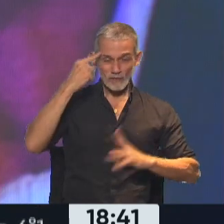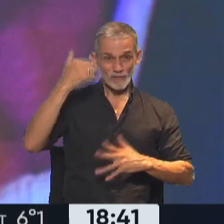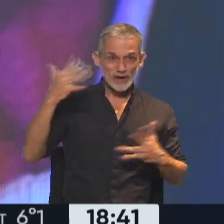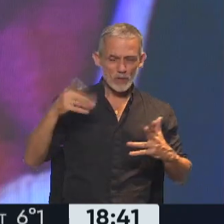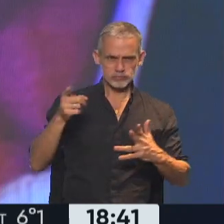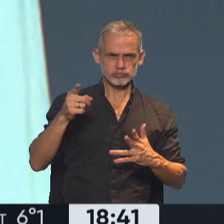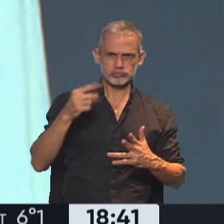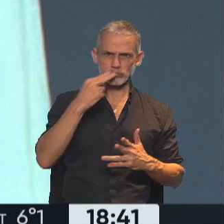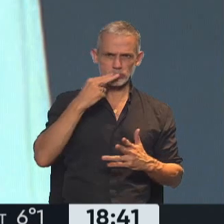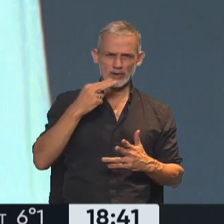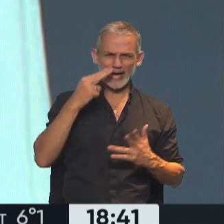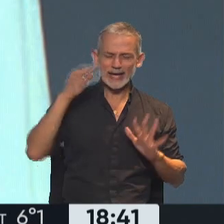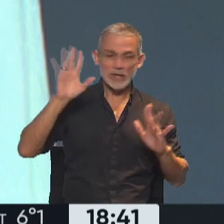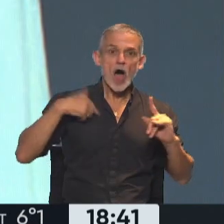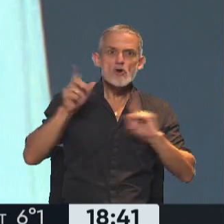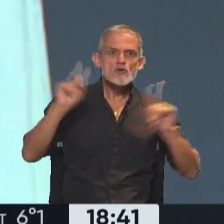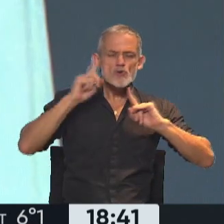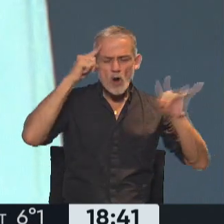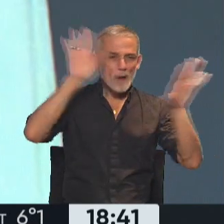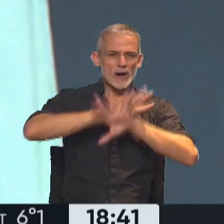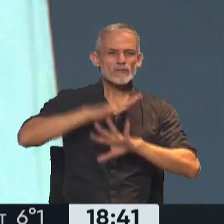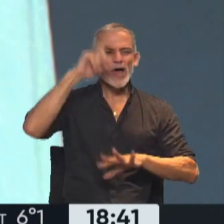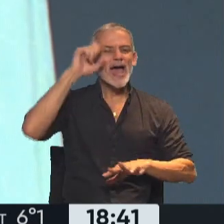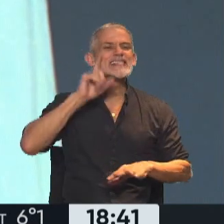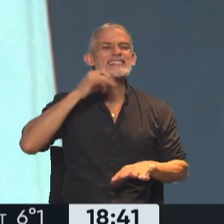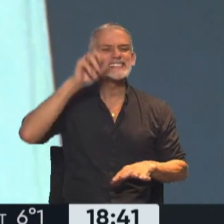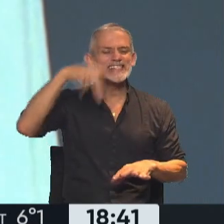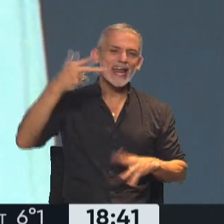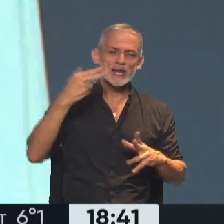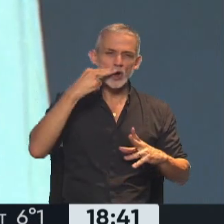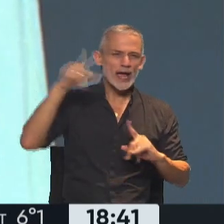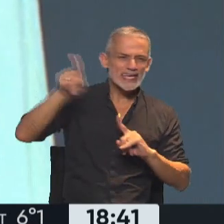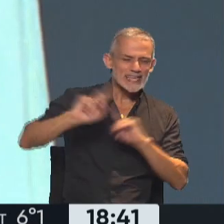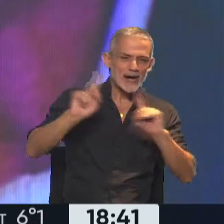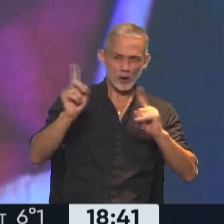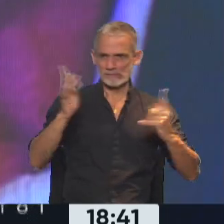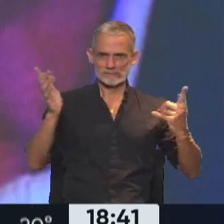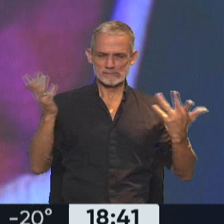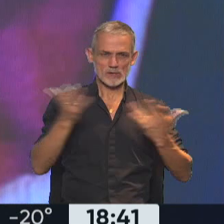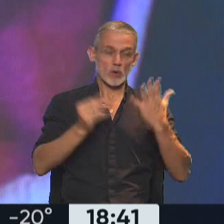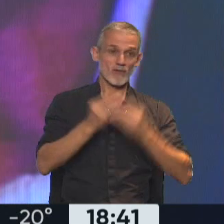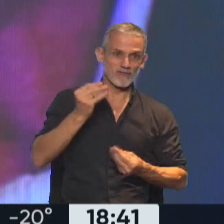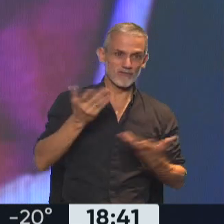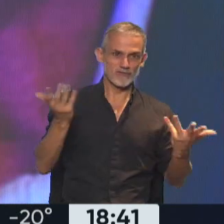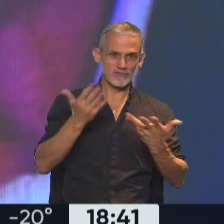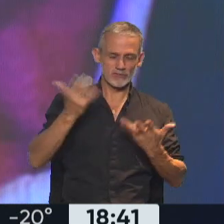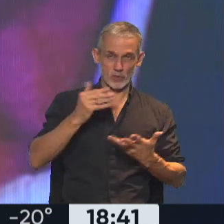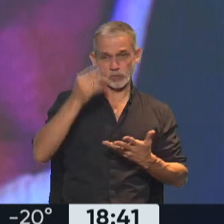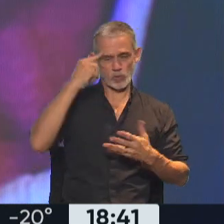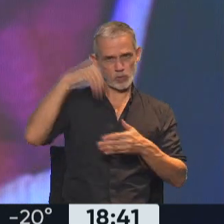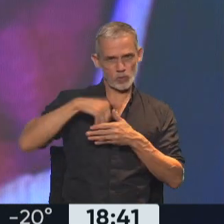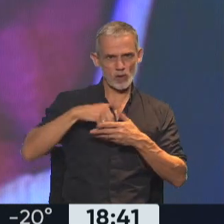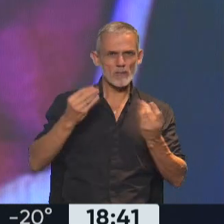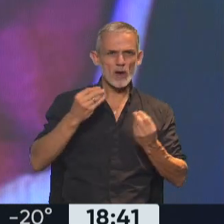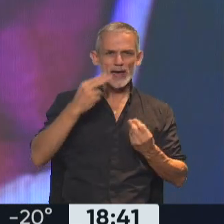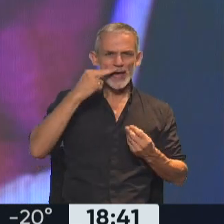se había confundido, que él quería decir Einstein. Esto, bueno, por supuesto, Gustavo Petro... Pero ser un facto fallido, entonces. Sí. ¿Por qué dijo